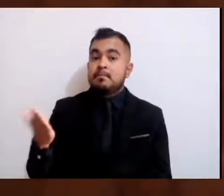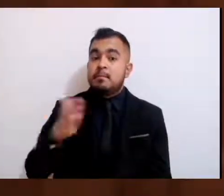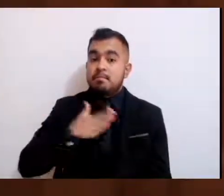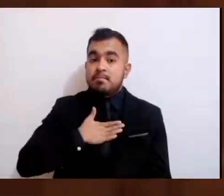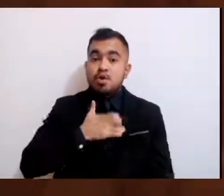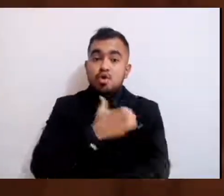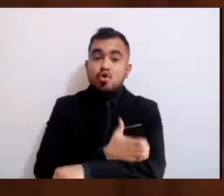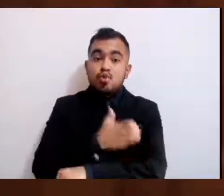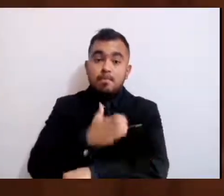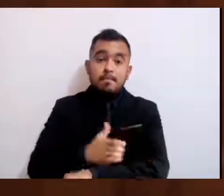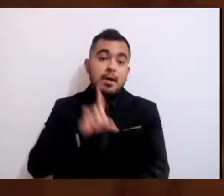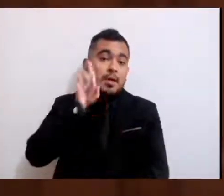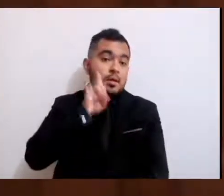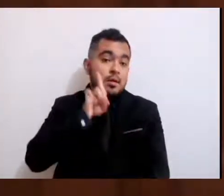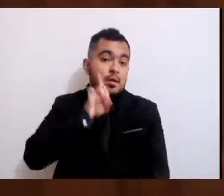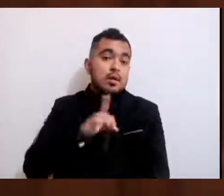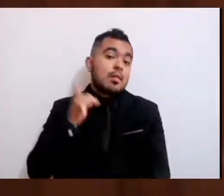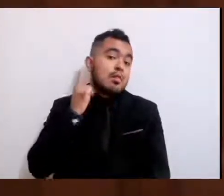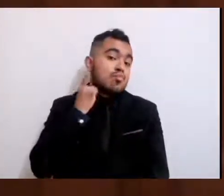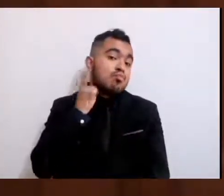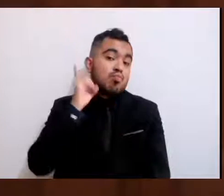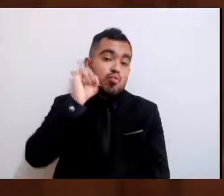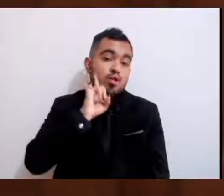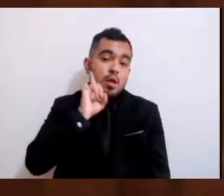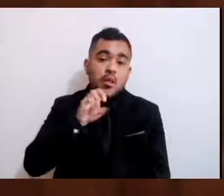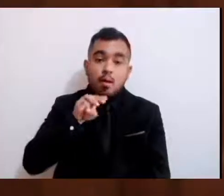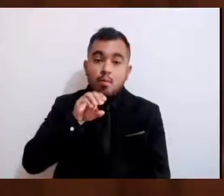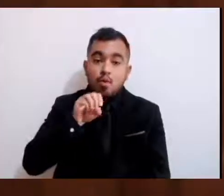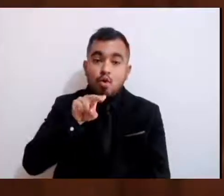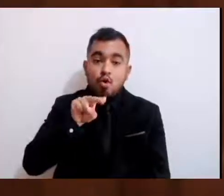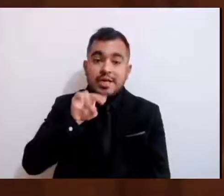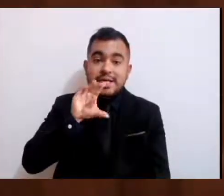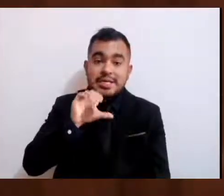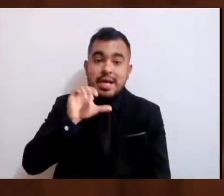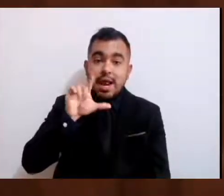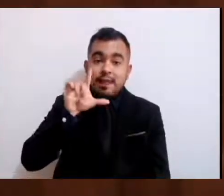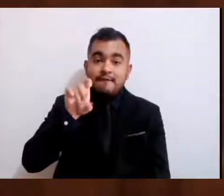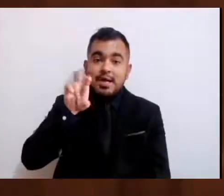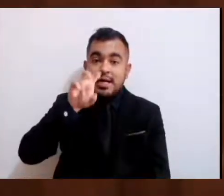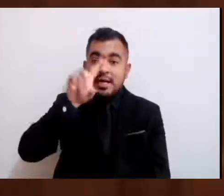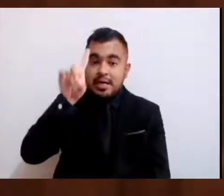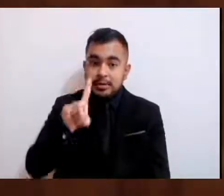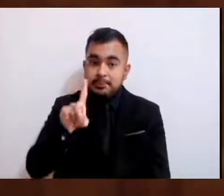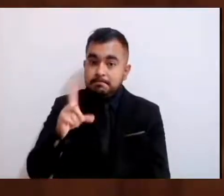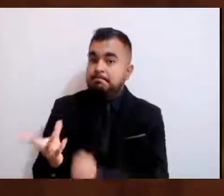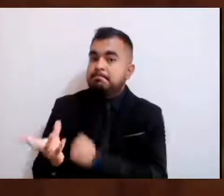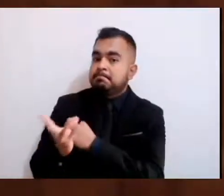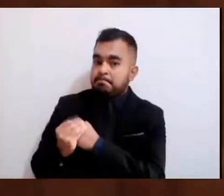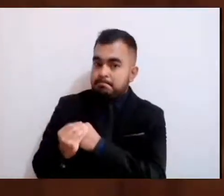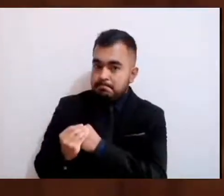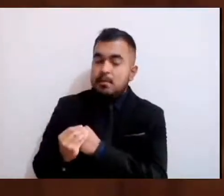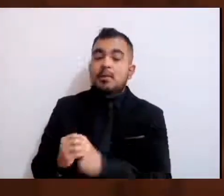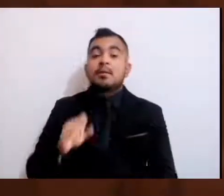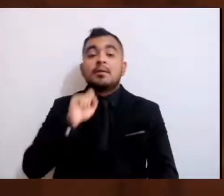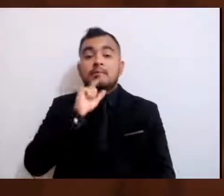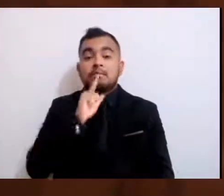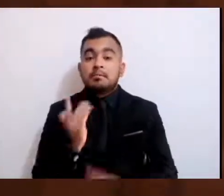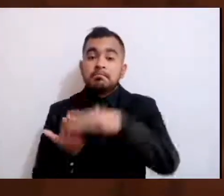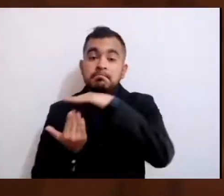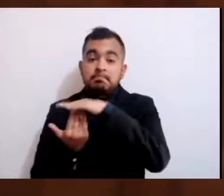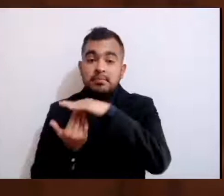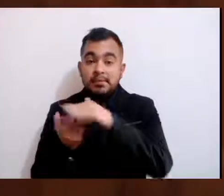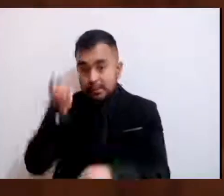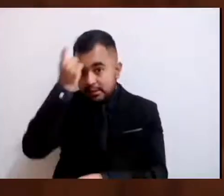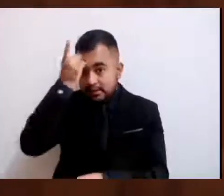diputada Mónica Álvarez Némer y de la mesa directiva de